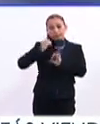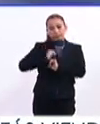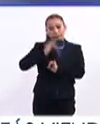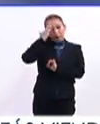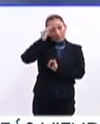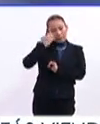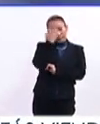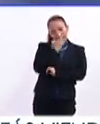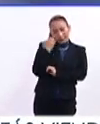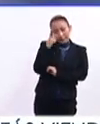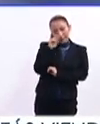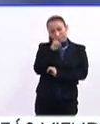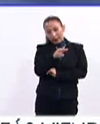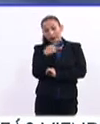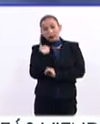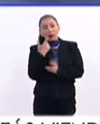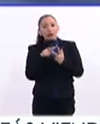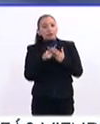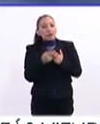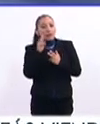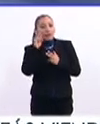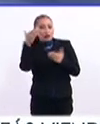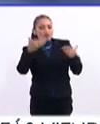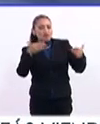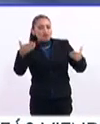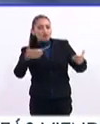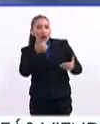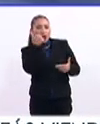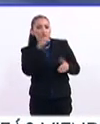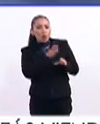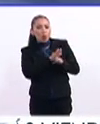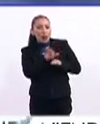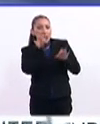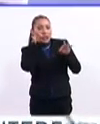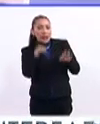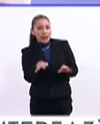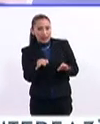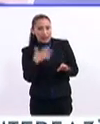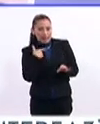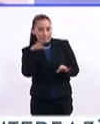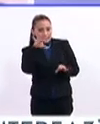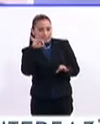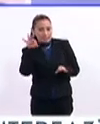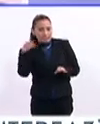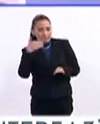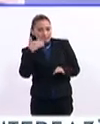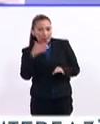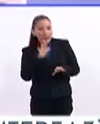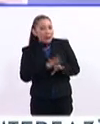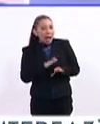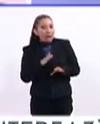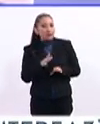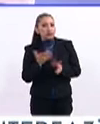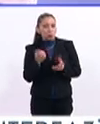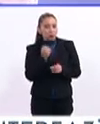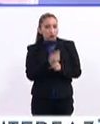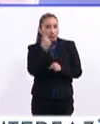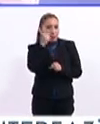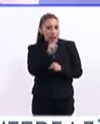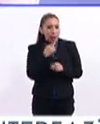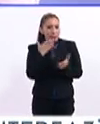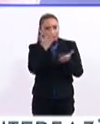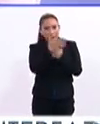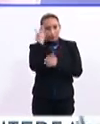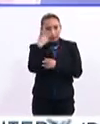autoridades encargadas son las que empiezan a ver qué alumnos son, ahora sí que los que tienen más oportunidad de